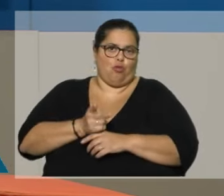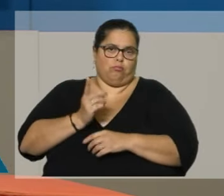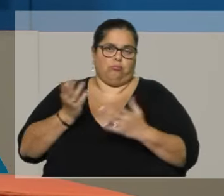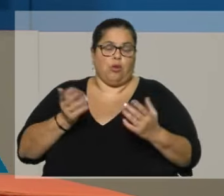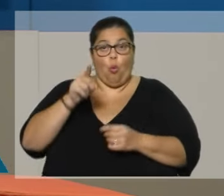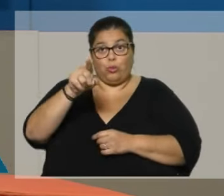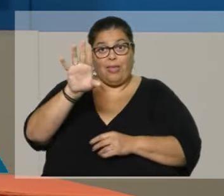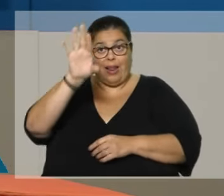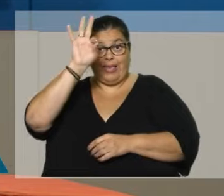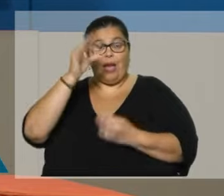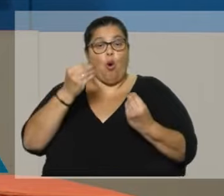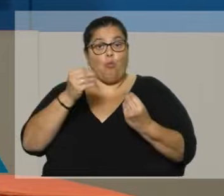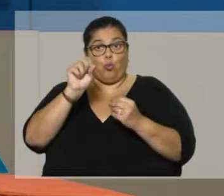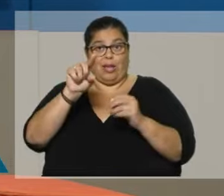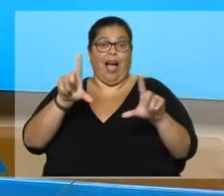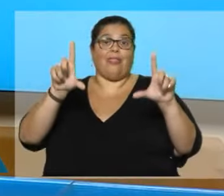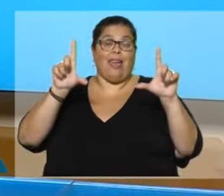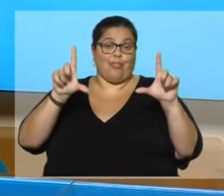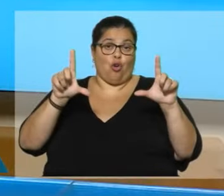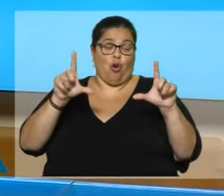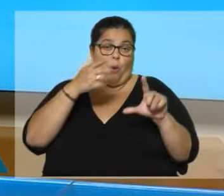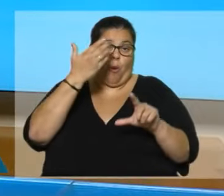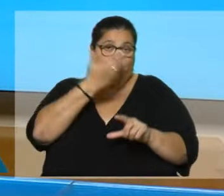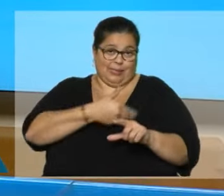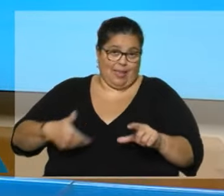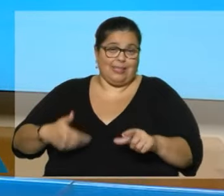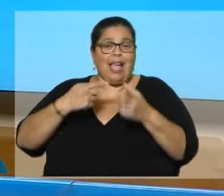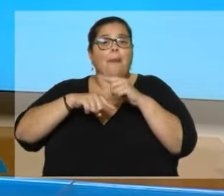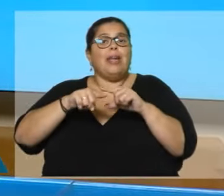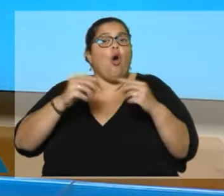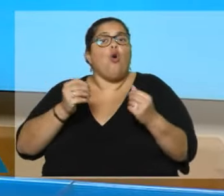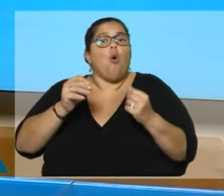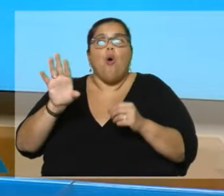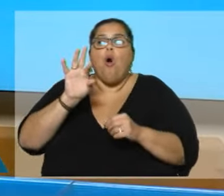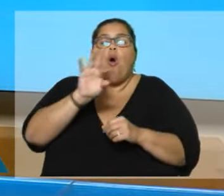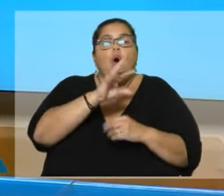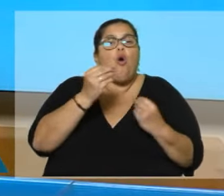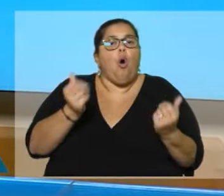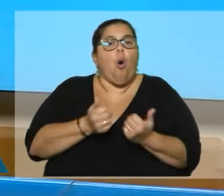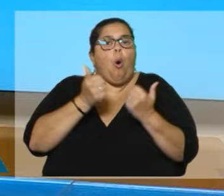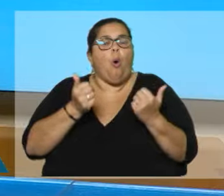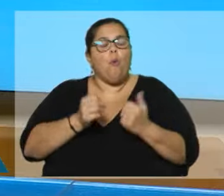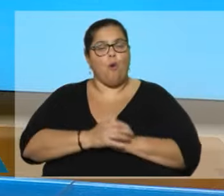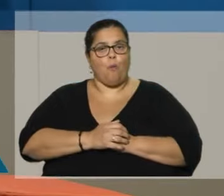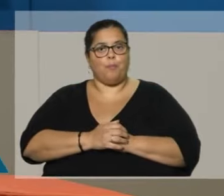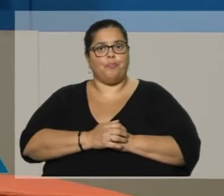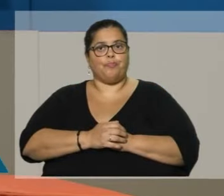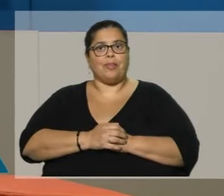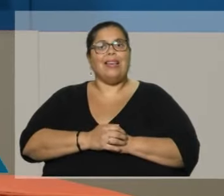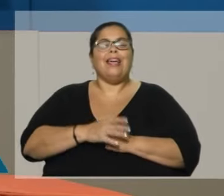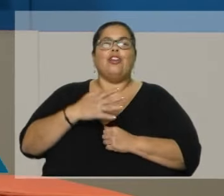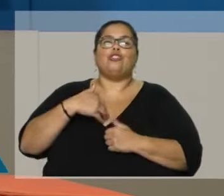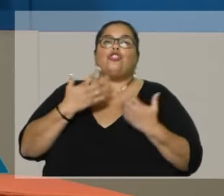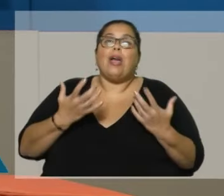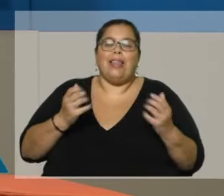ustedes? Usted es el candidato a la presidencia por el Partido Digital, pero los eligieron también vía qué? Nos hubiera gustado, teníamos una idea de